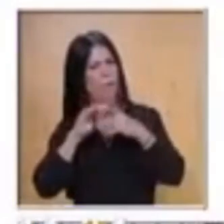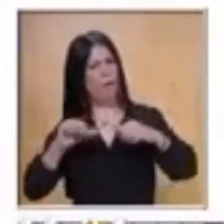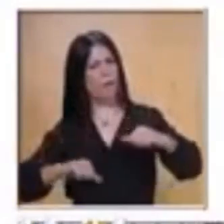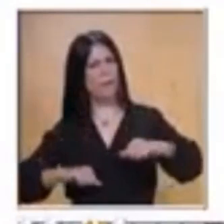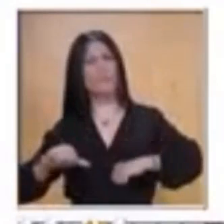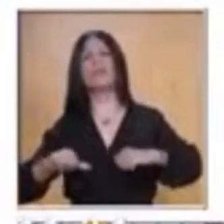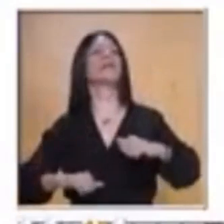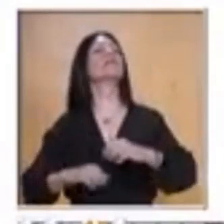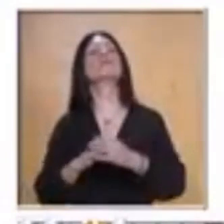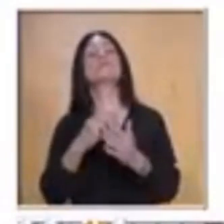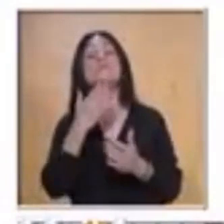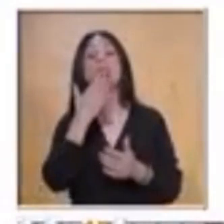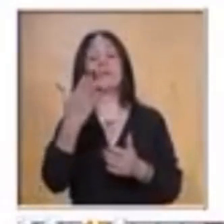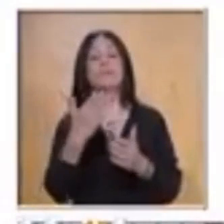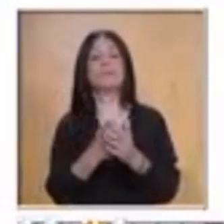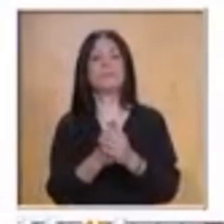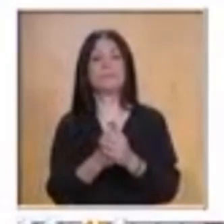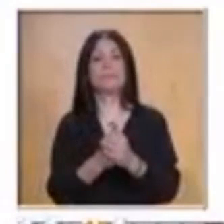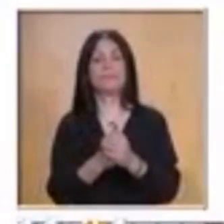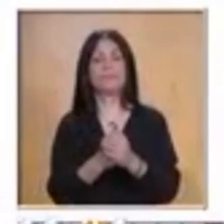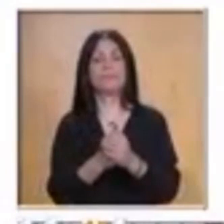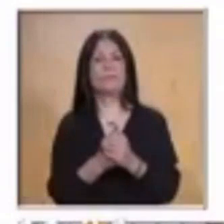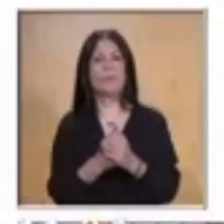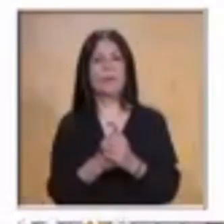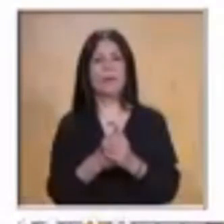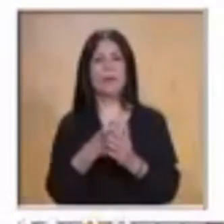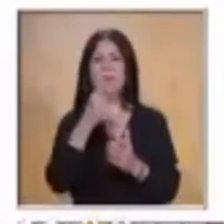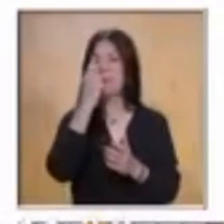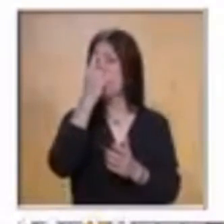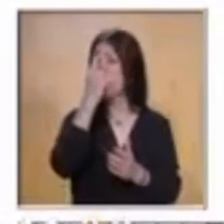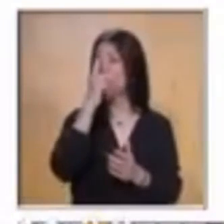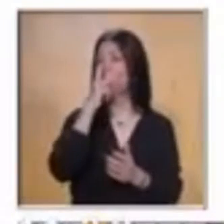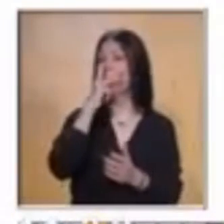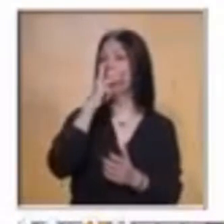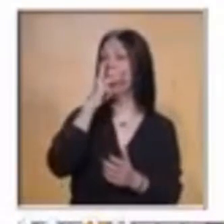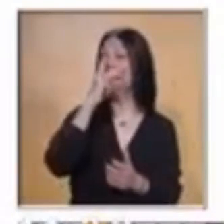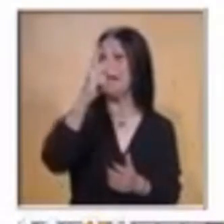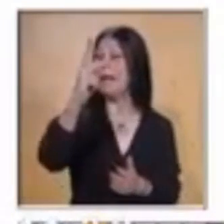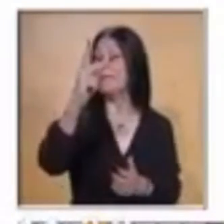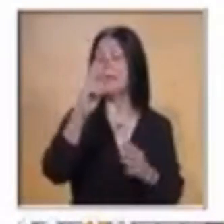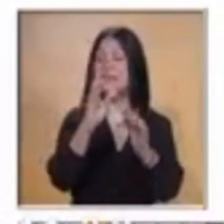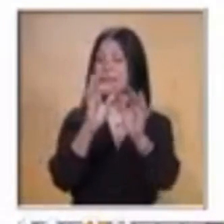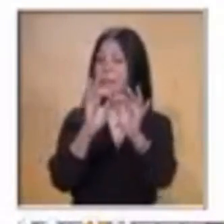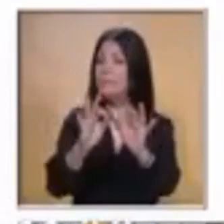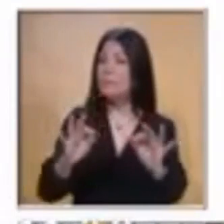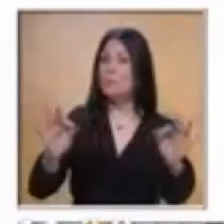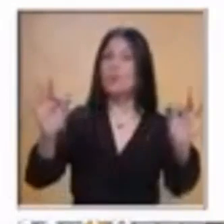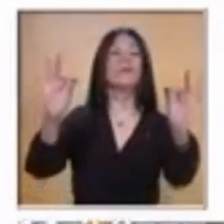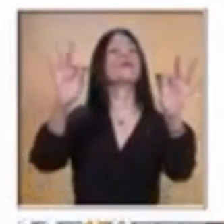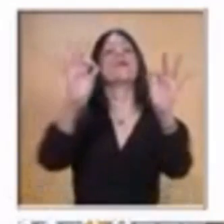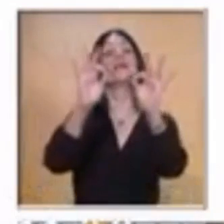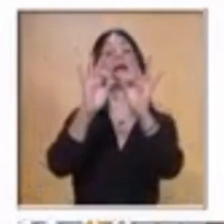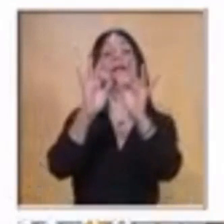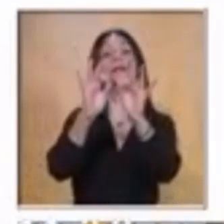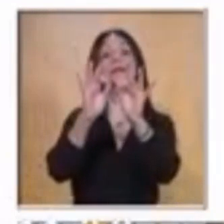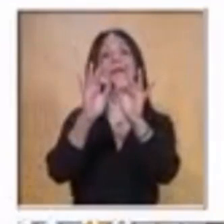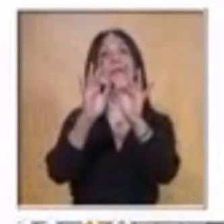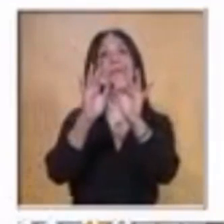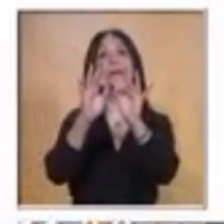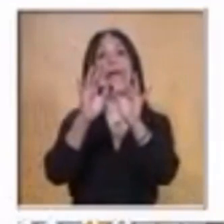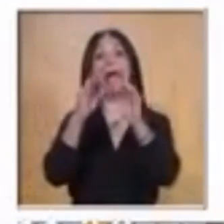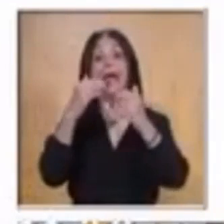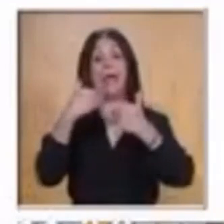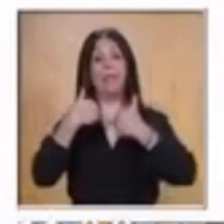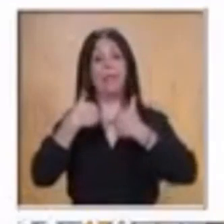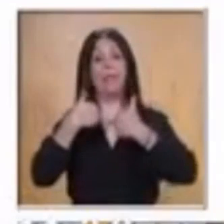iniciar. Te voy a decir unas palabras claves para que identifiques cuando vamos a realizar una división